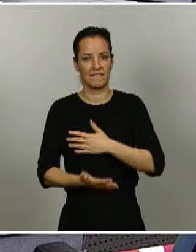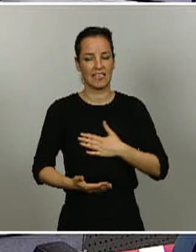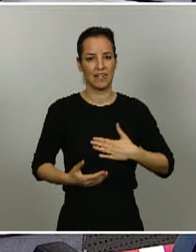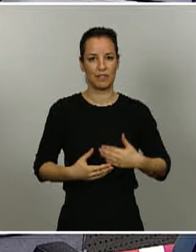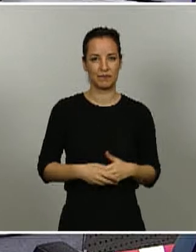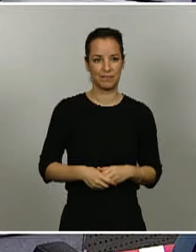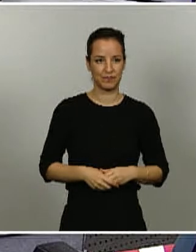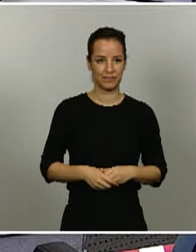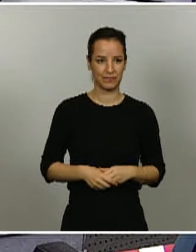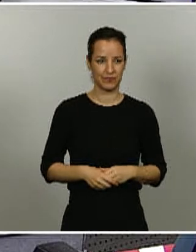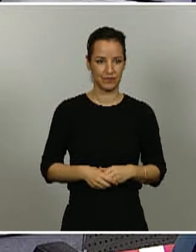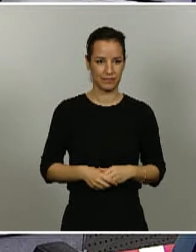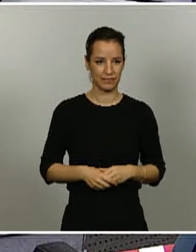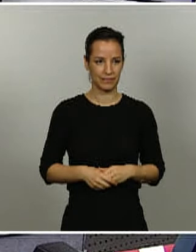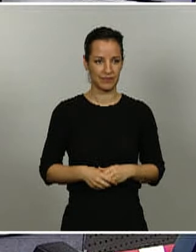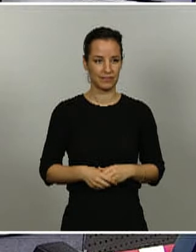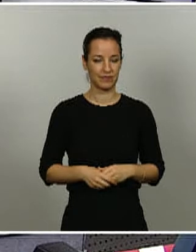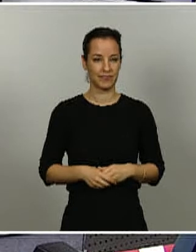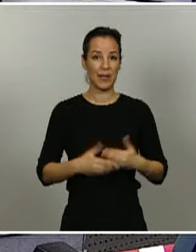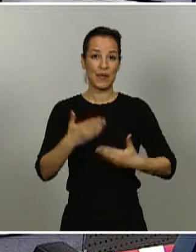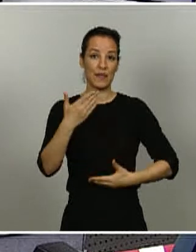Pregunta ahora del diario argentino Clarín. Adelante.